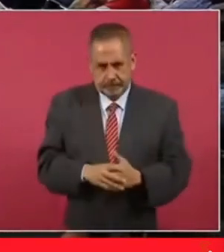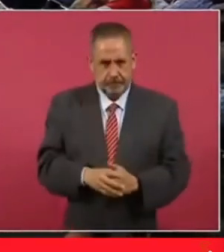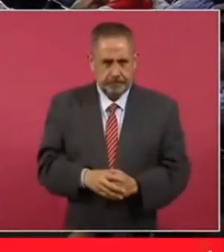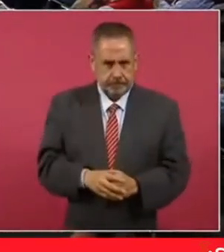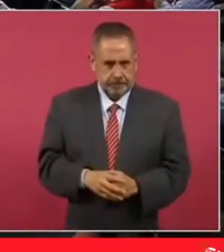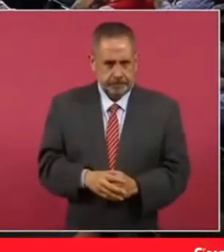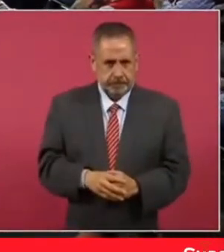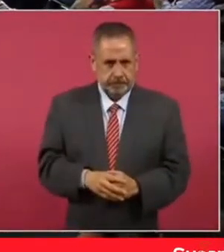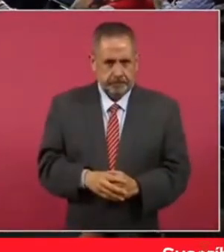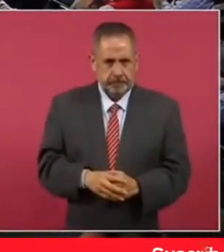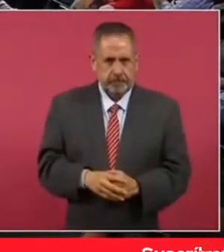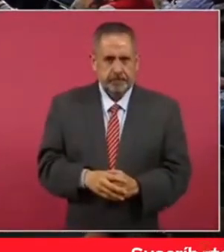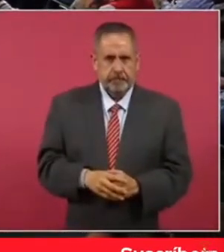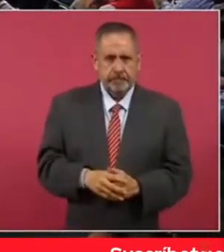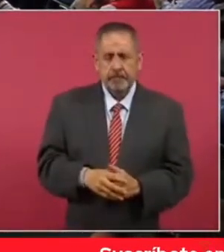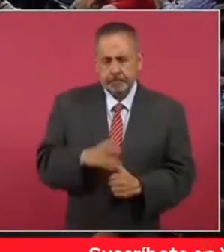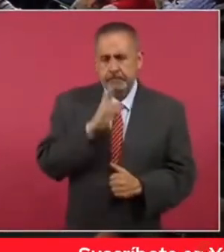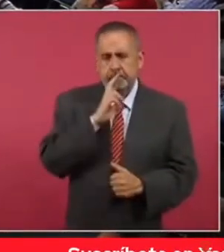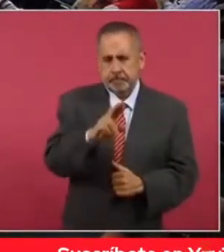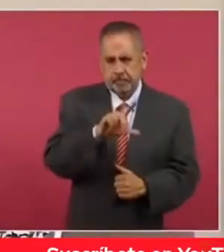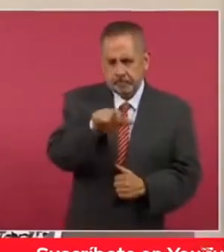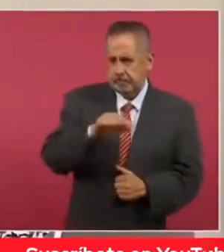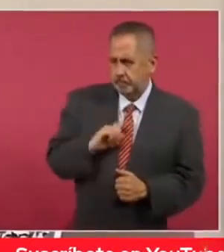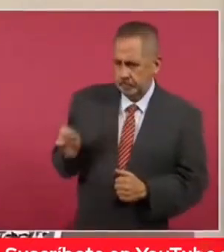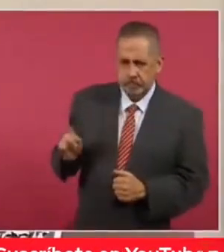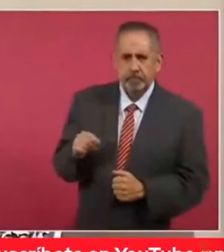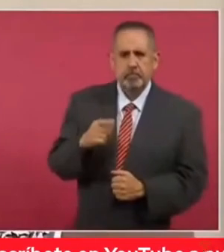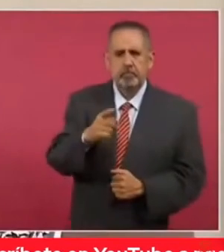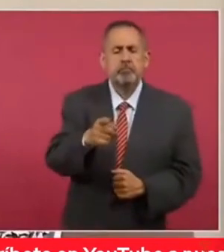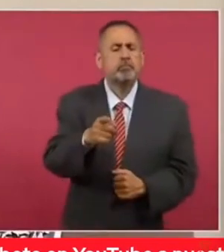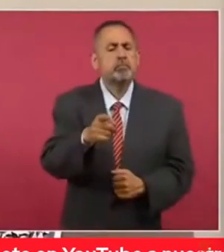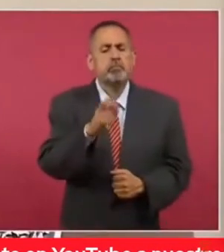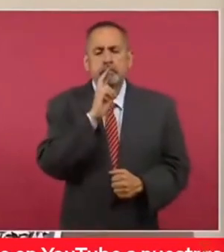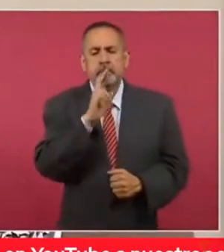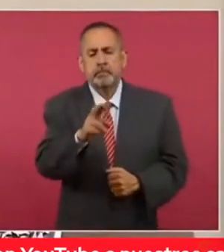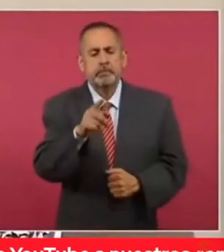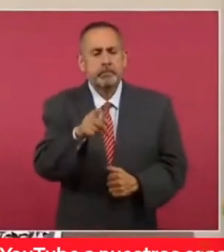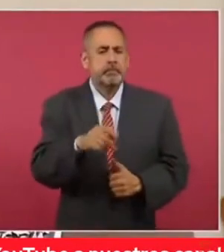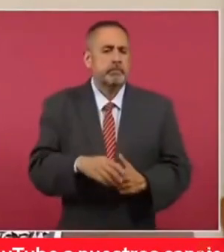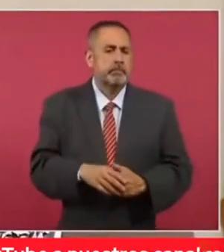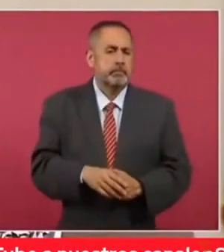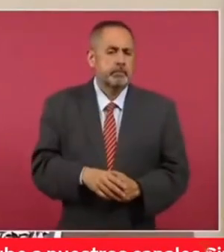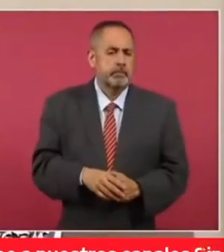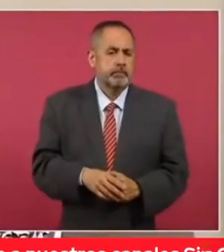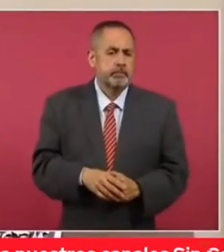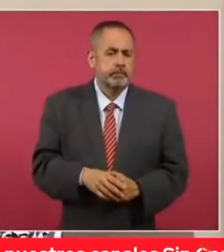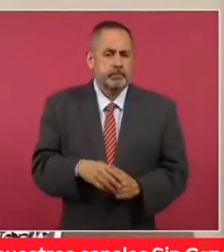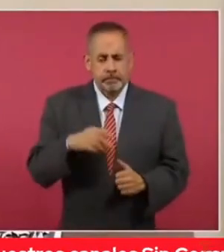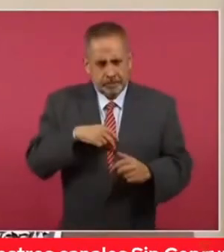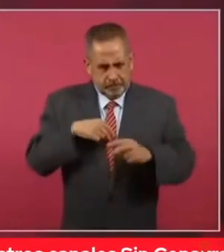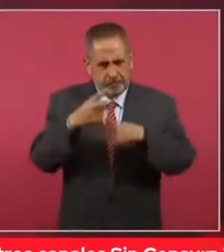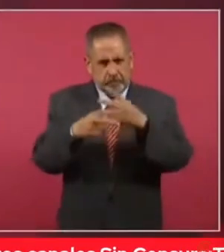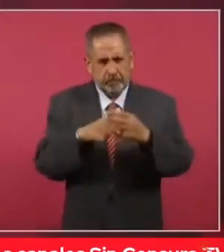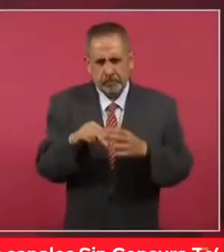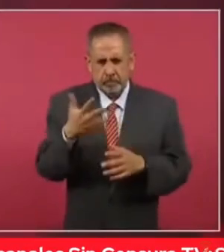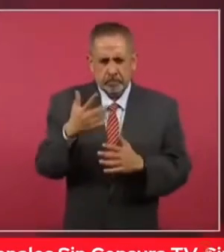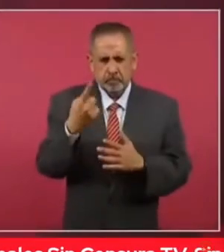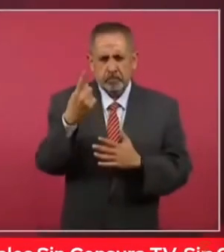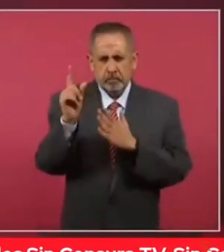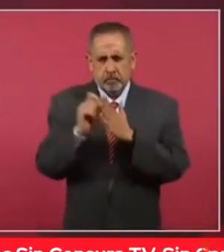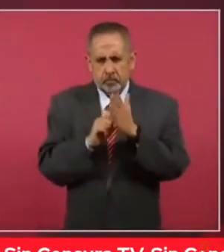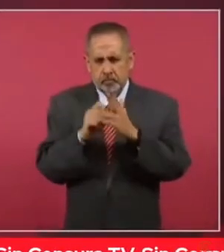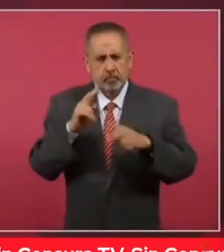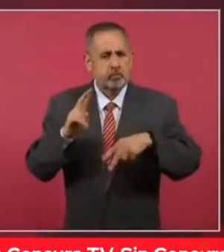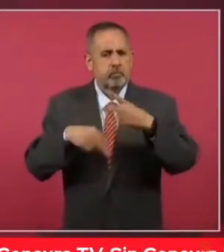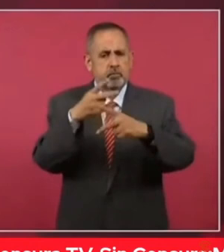contesto para que luego el secretario responda tu pregunta. Voy a estar en un mes aproximadamente.